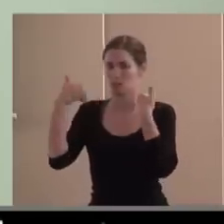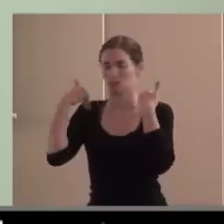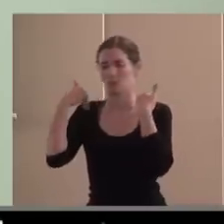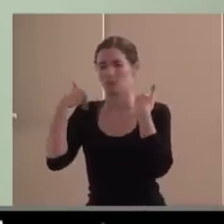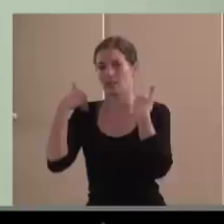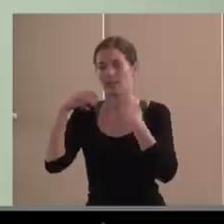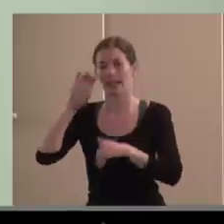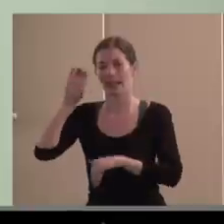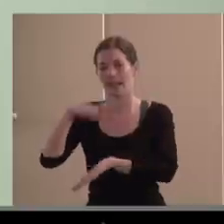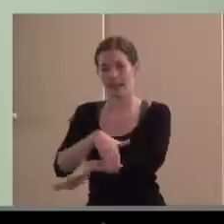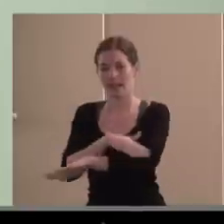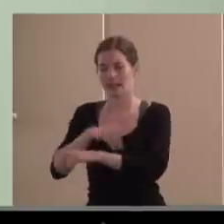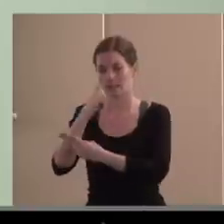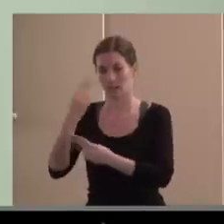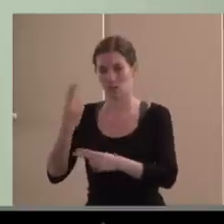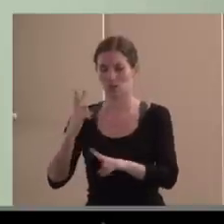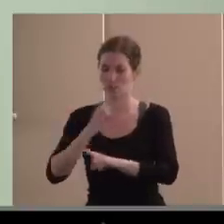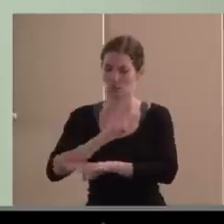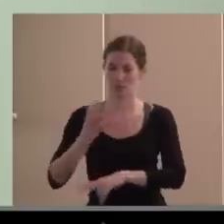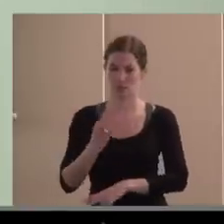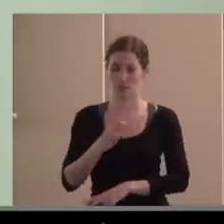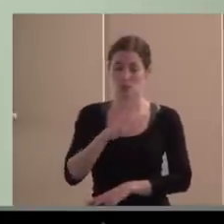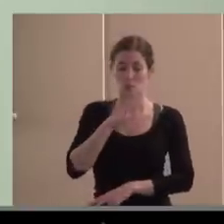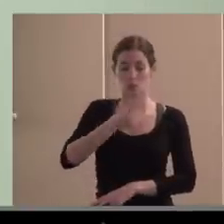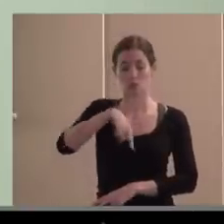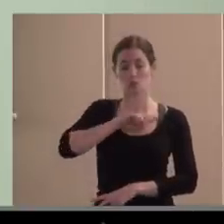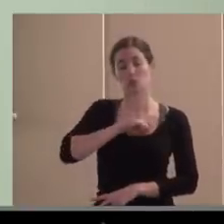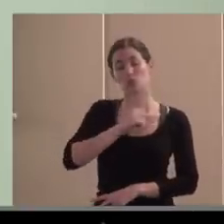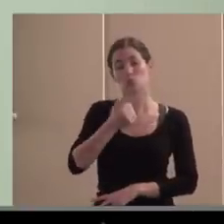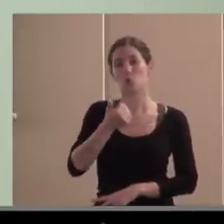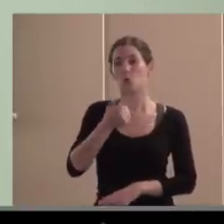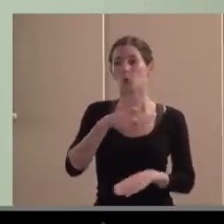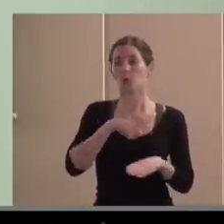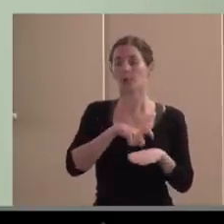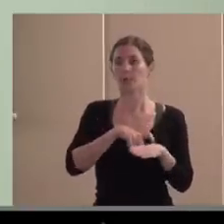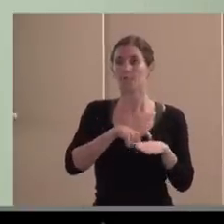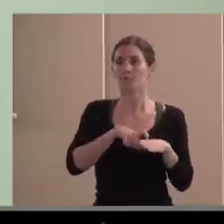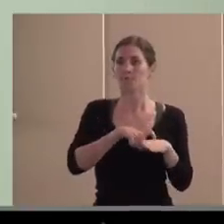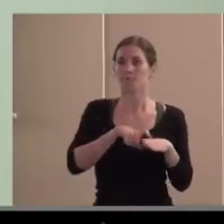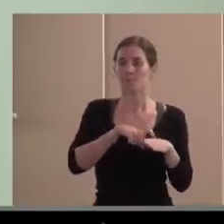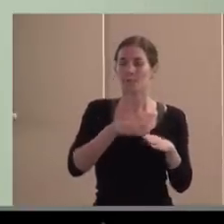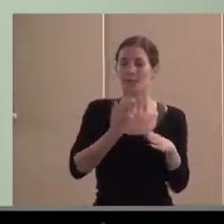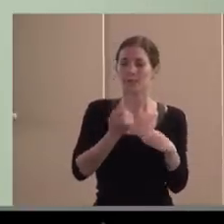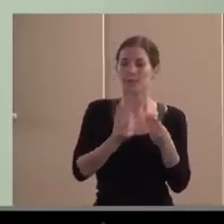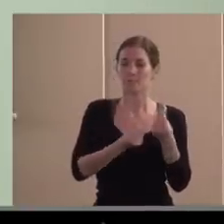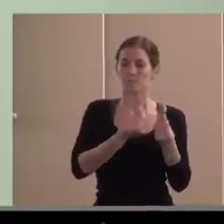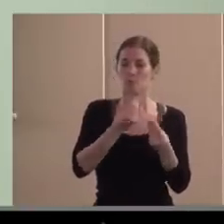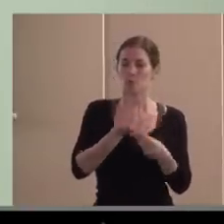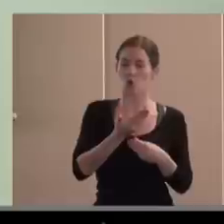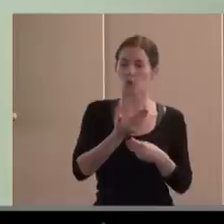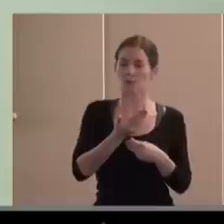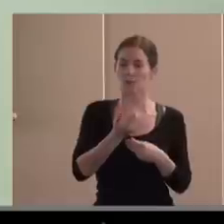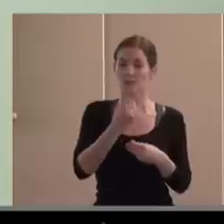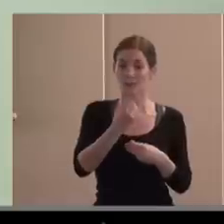sentido, valdría decir que tenemos un carácter residual, pero un carácter residual no como negativo, sino de residual de conectar con las